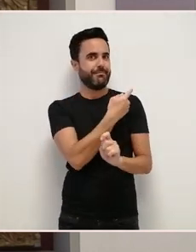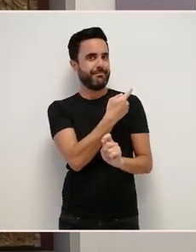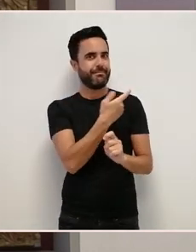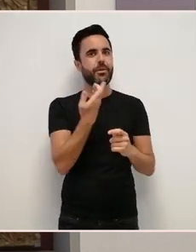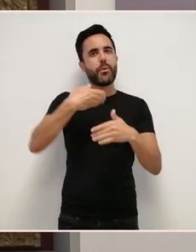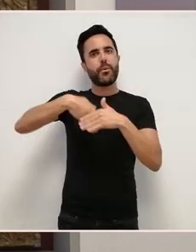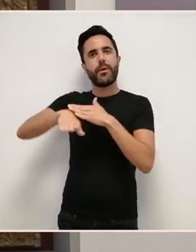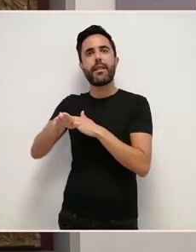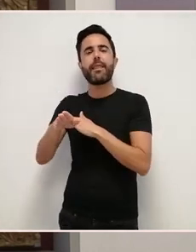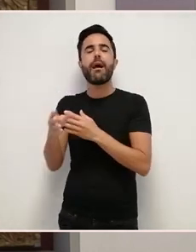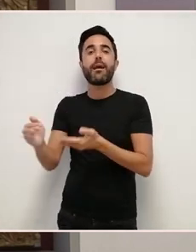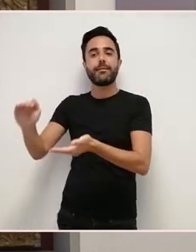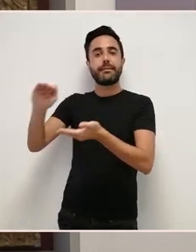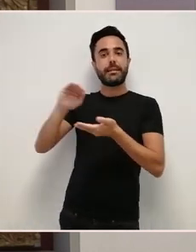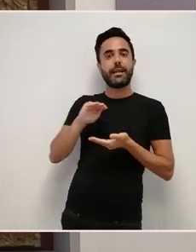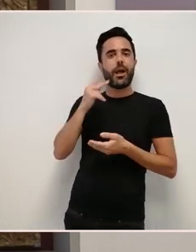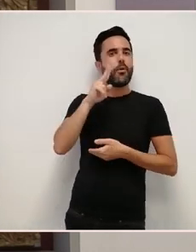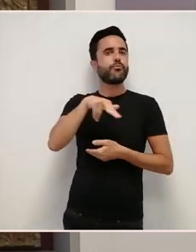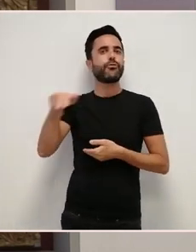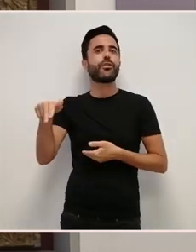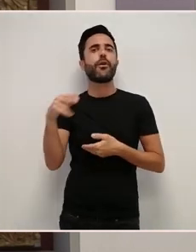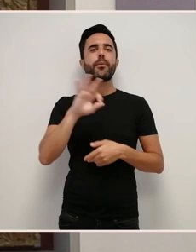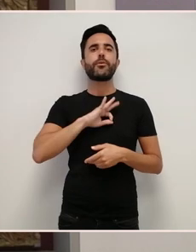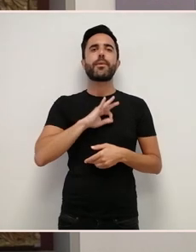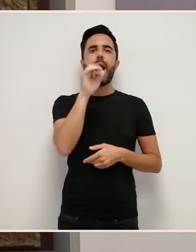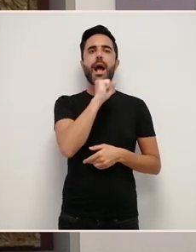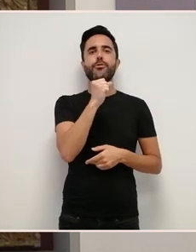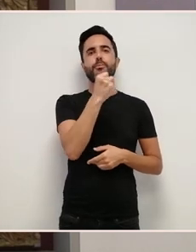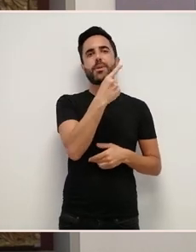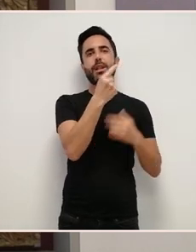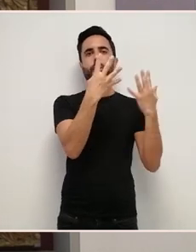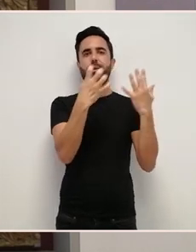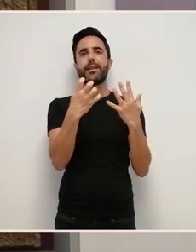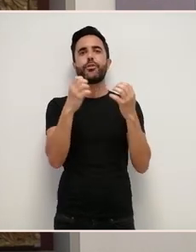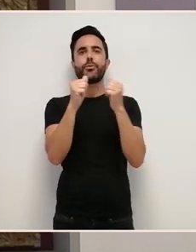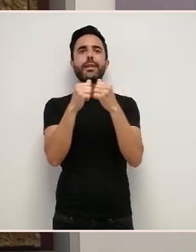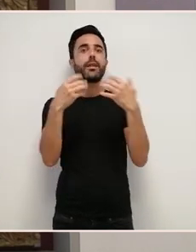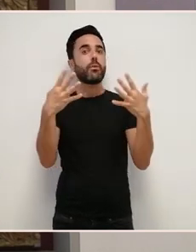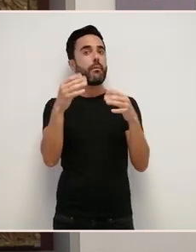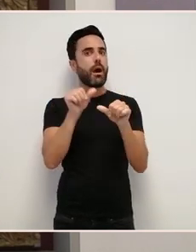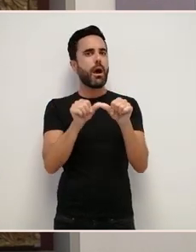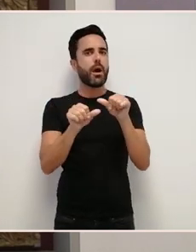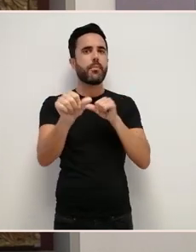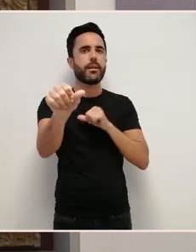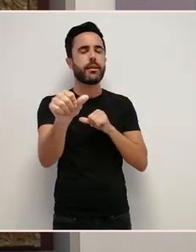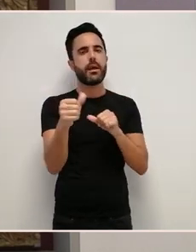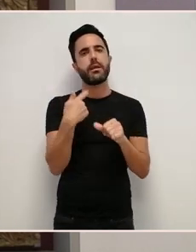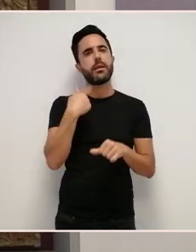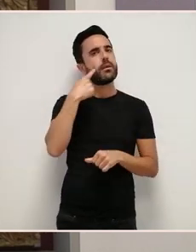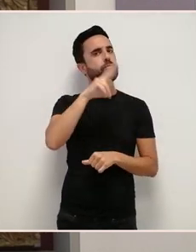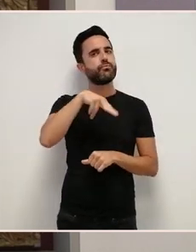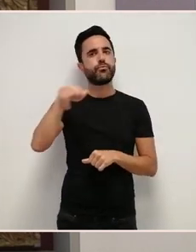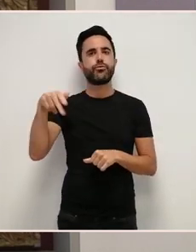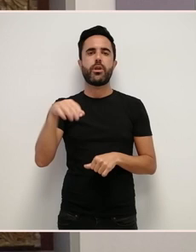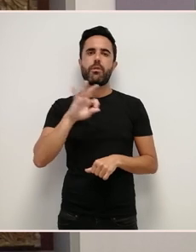foron entregados por a Sociedad Arqueológica ao Museo de Pontevedra en 1929 E dende entón, no Museo de